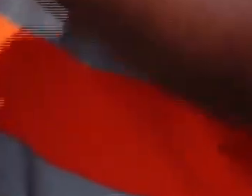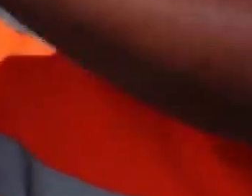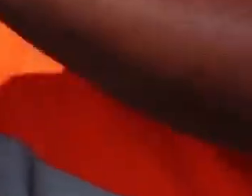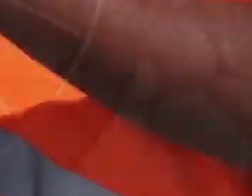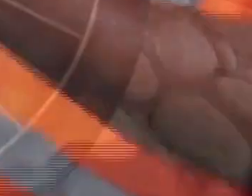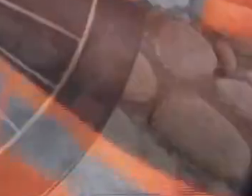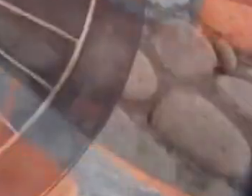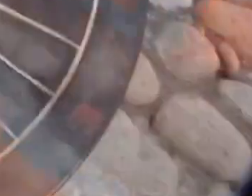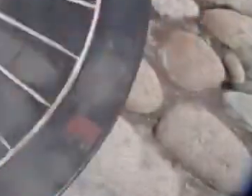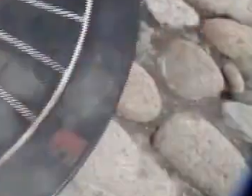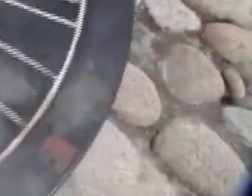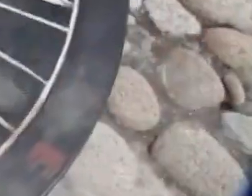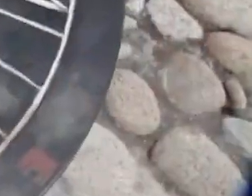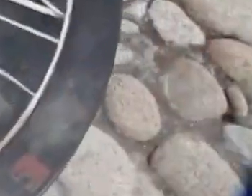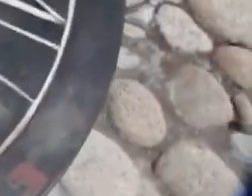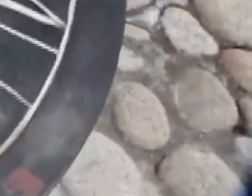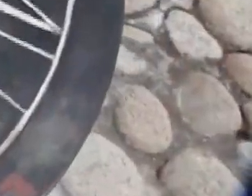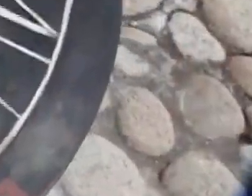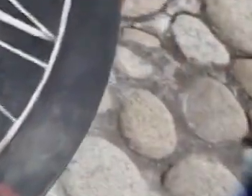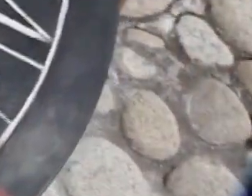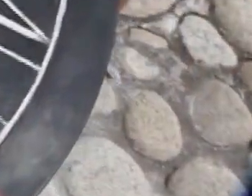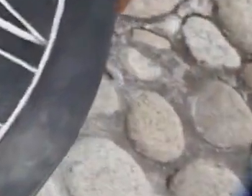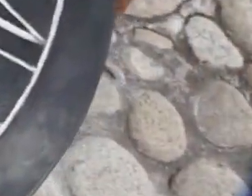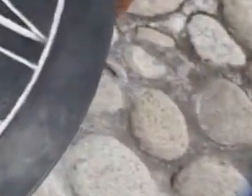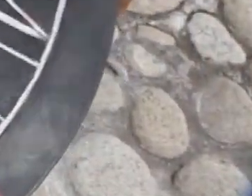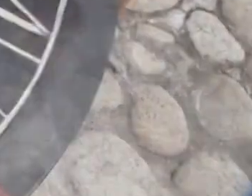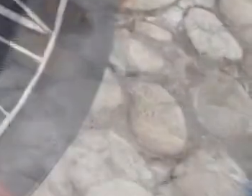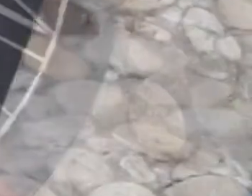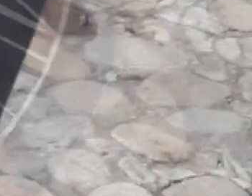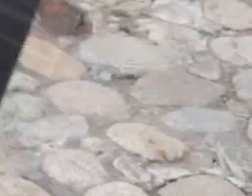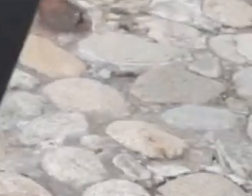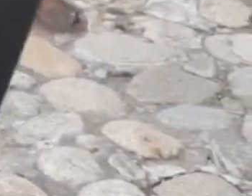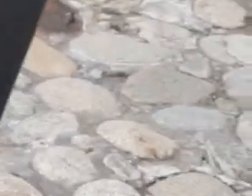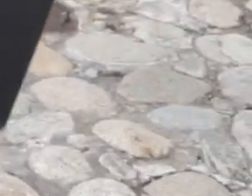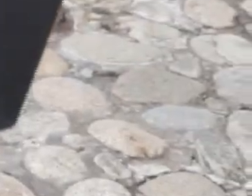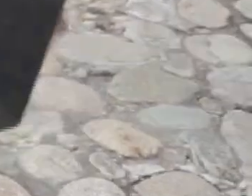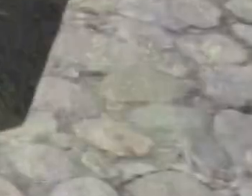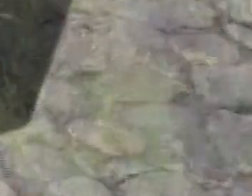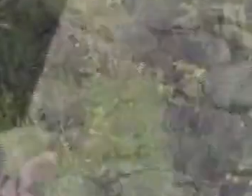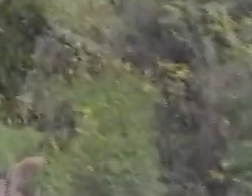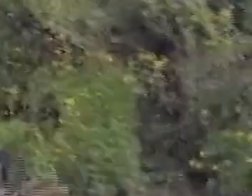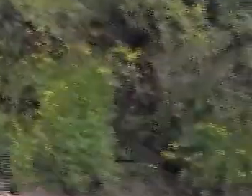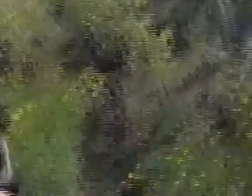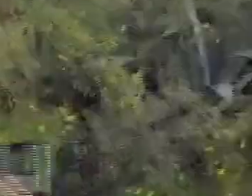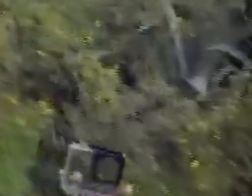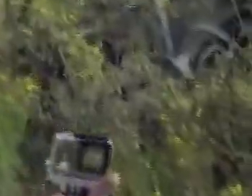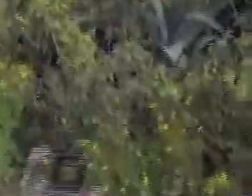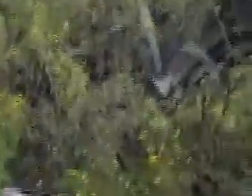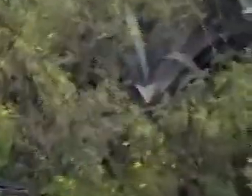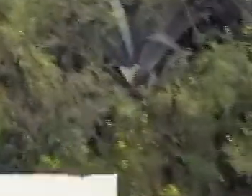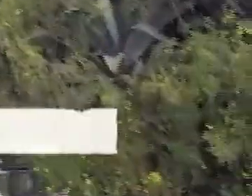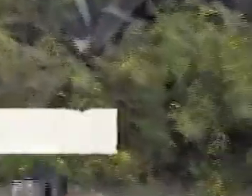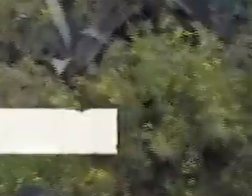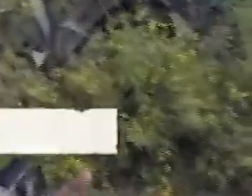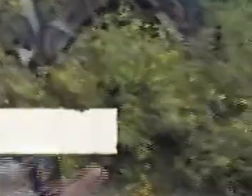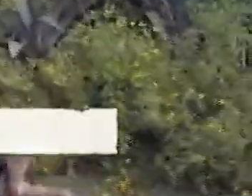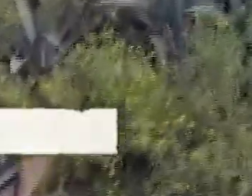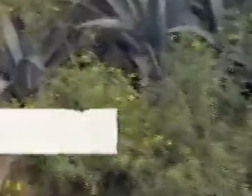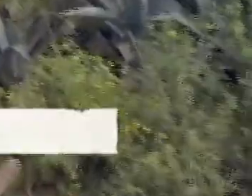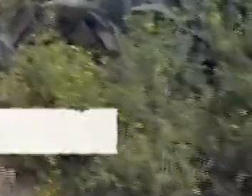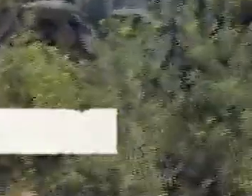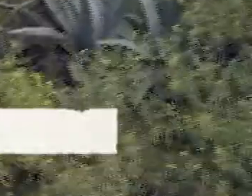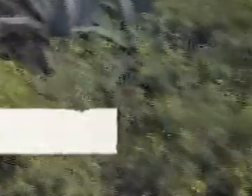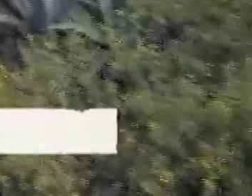descubrir la esencia de la vida en detalles tan simples, pero que se escapan de los ojos de cualquier ser humano. Cuando íbamos llegando a Cayambe, me había